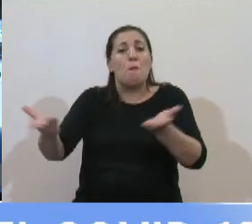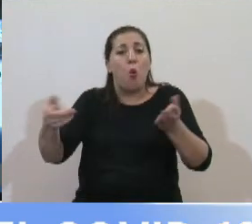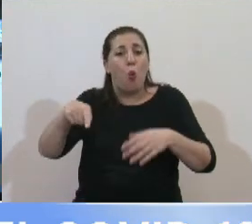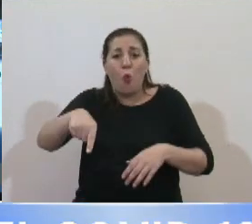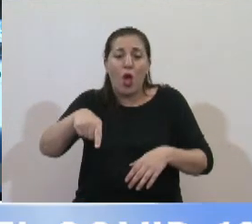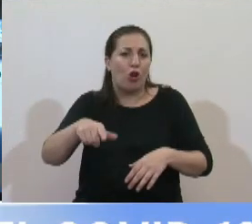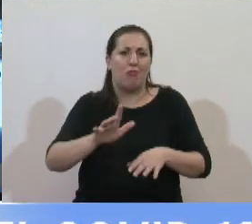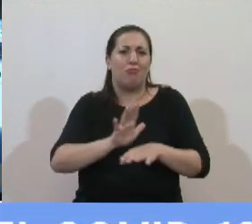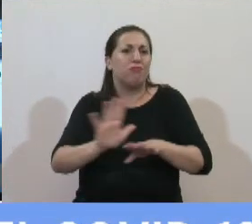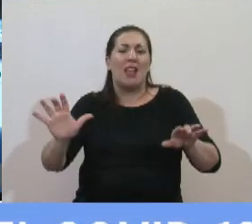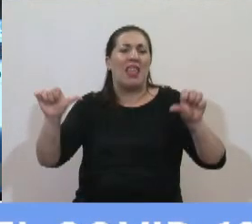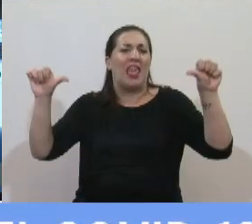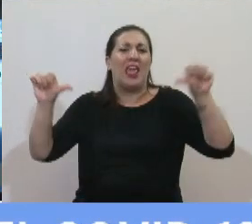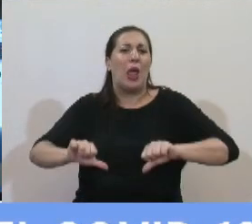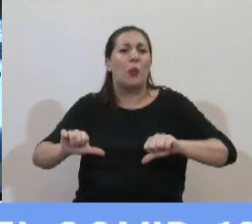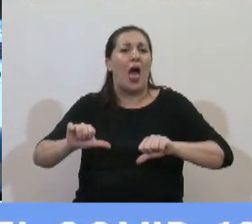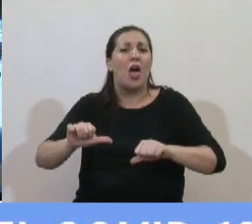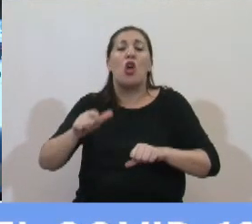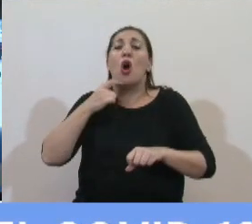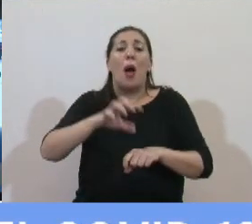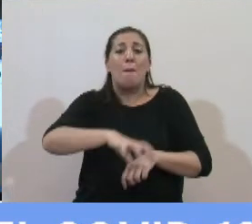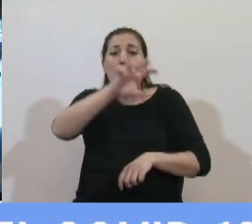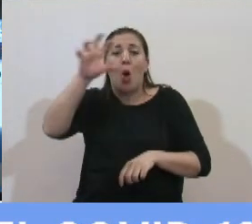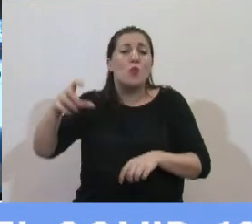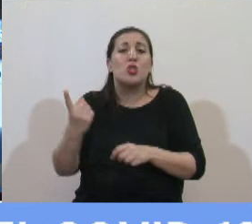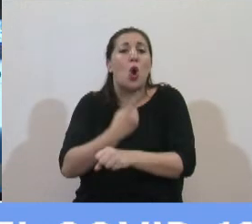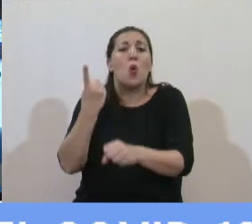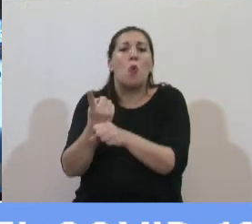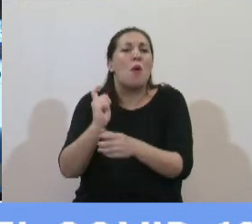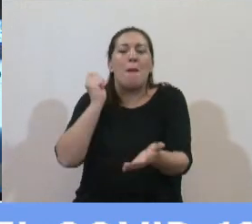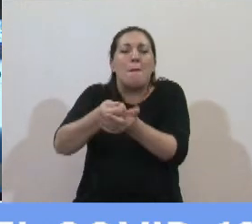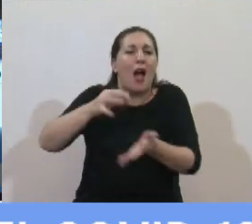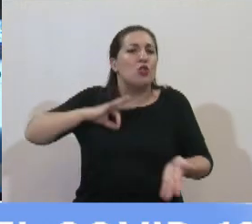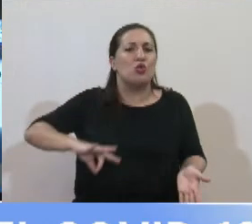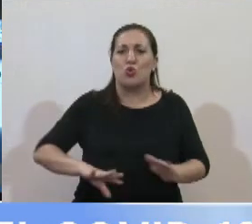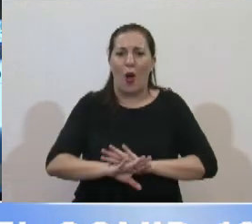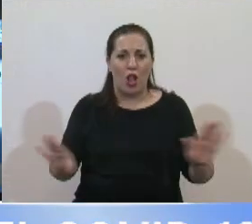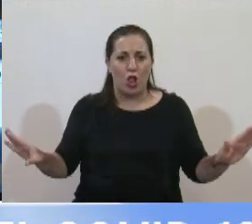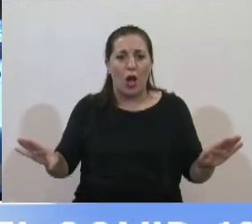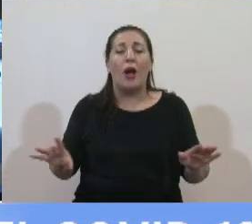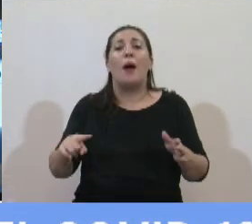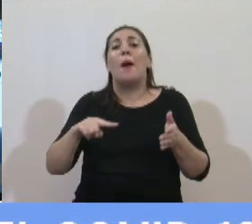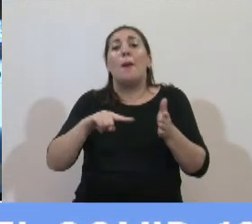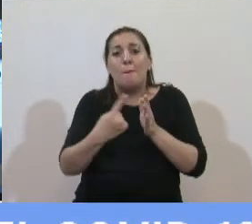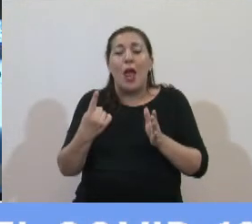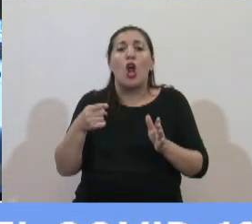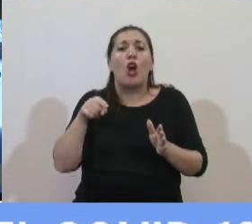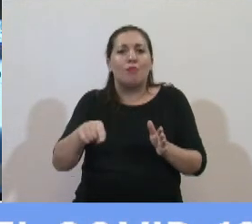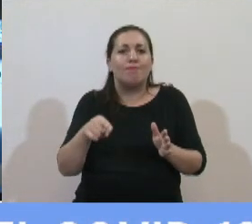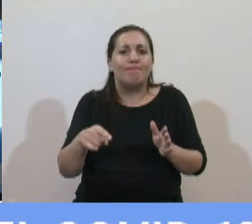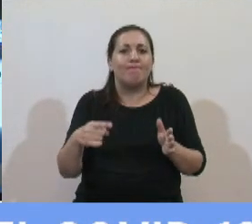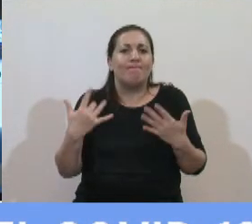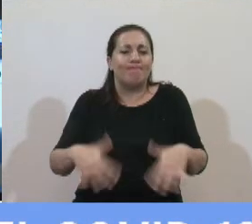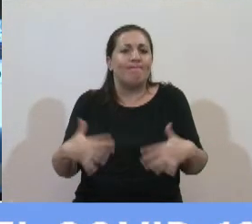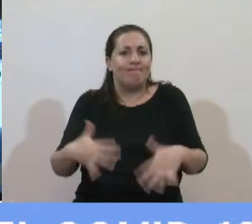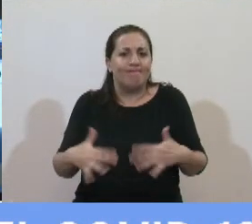prácticamente quebrado las provincias no pueden afrontar en su inmensa mayoría de los salarios pero hay una hay un inconveniente o una